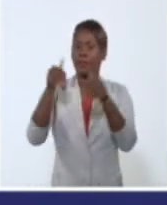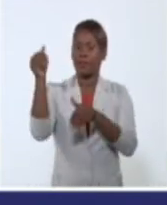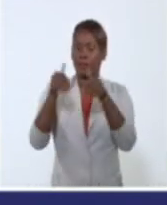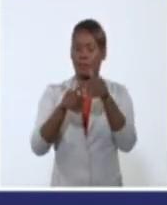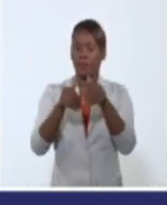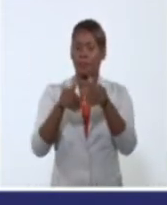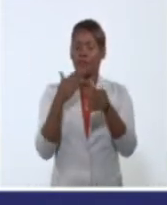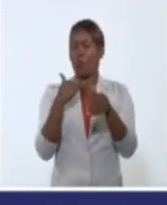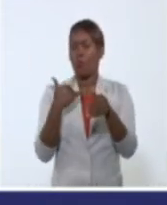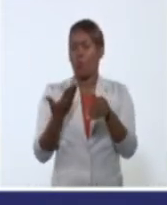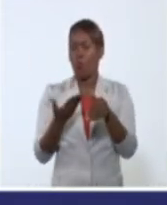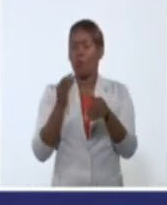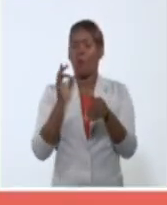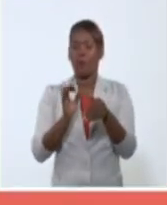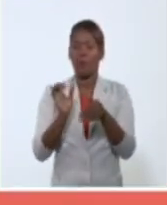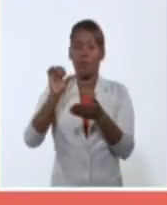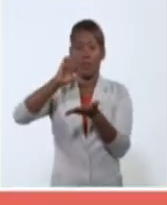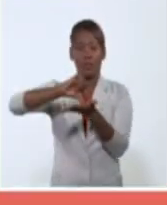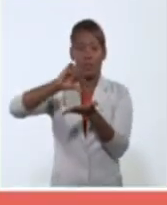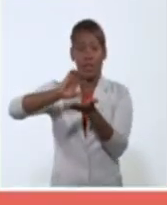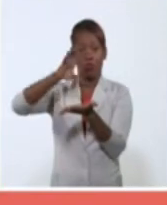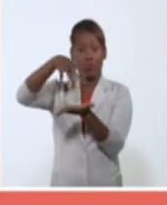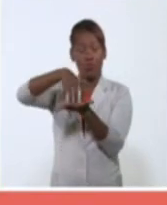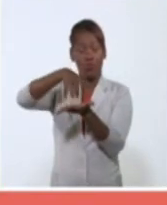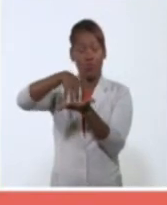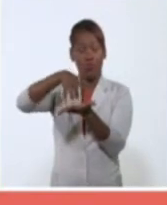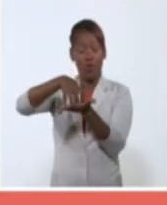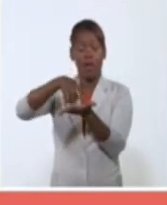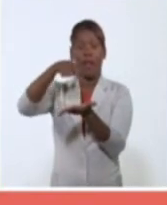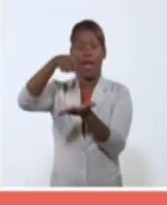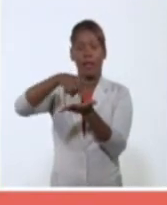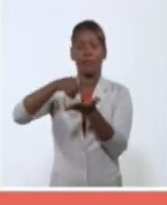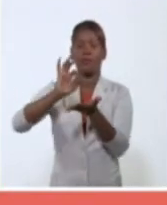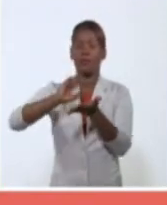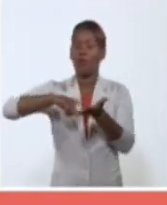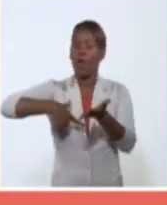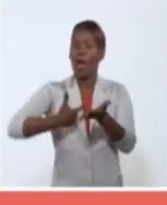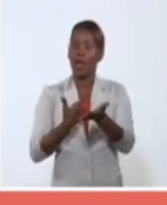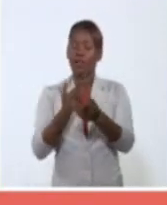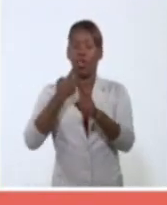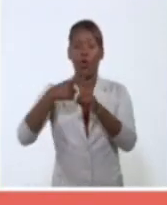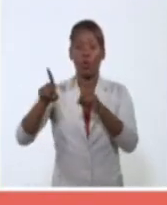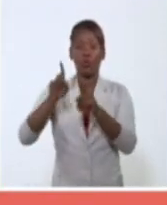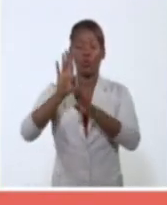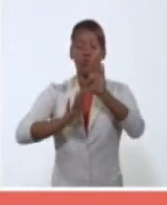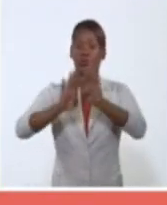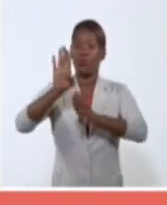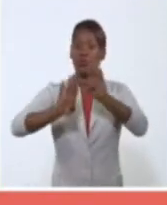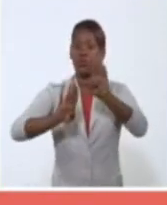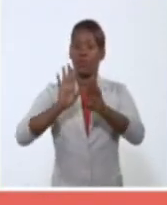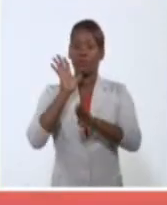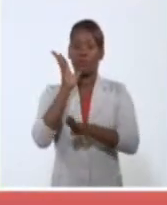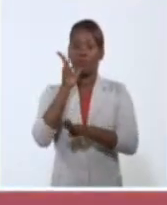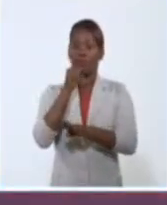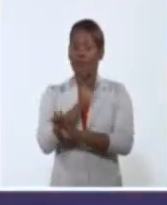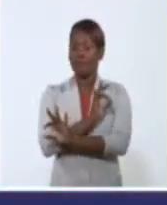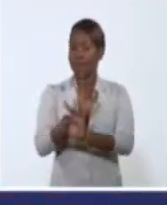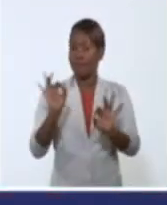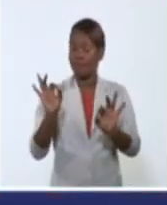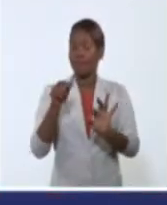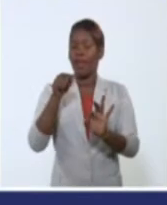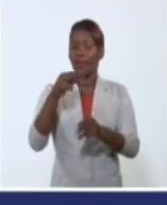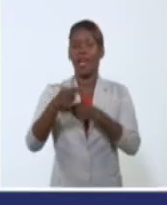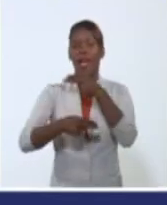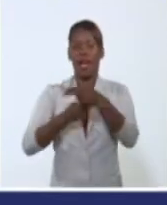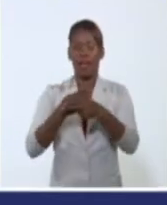sede el Centro de Arte Contemporáneo Wilfredo Lange, en tanto en el Teatro del Museo Nacional de Bellas Artes acogerá el evento teórico que